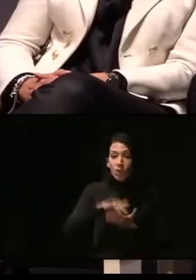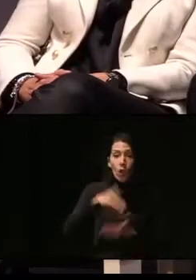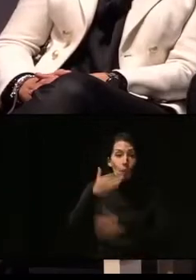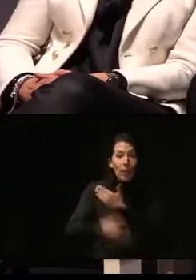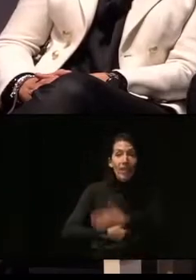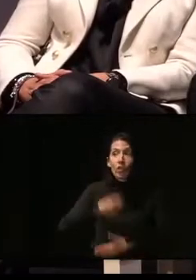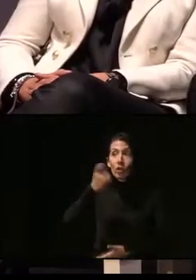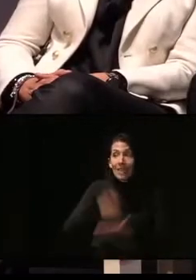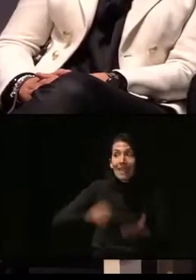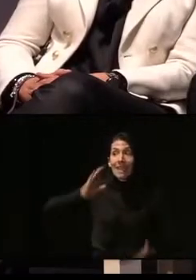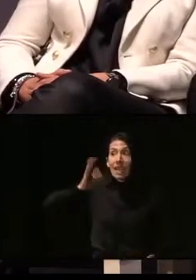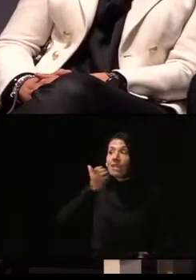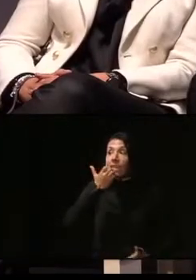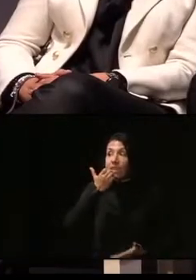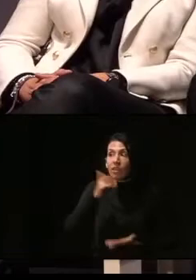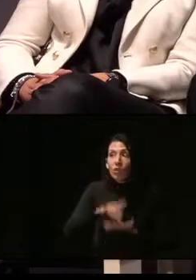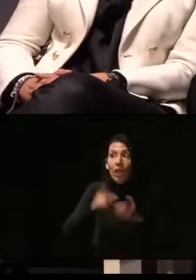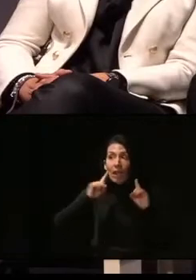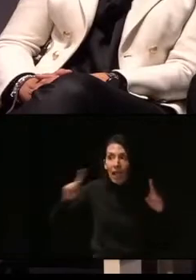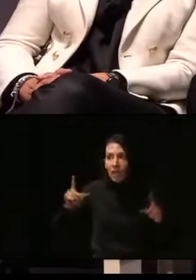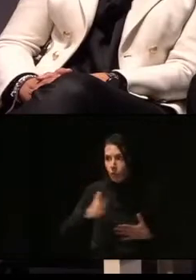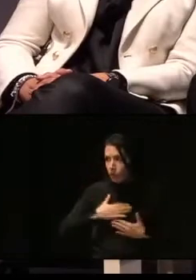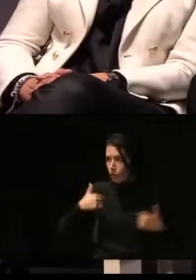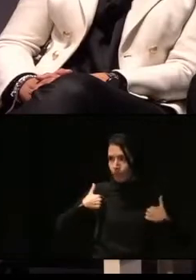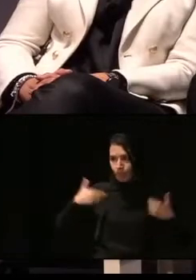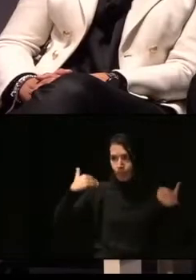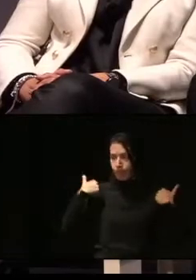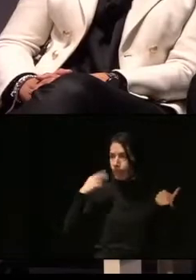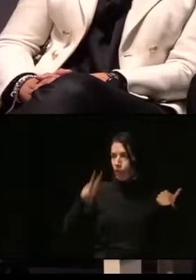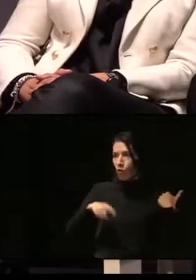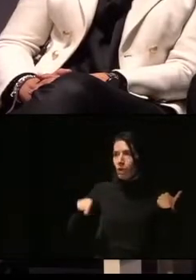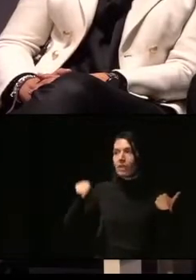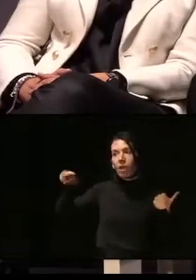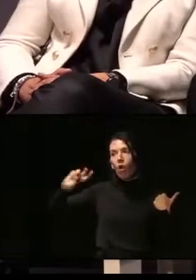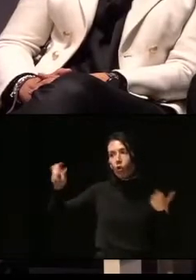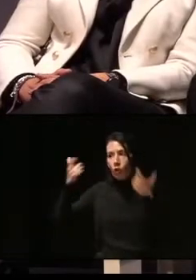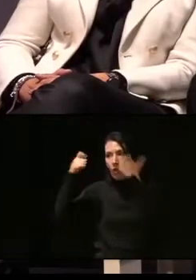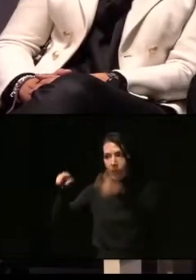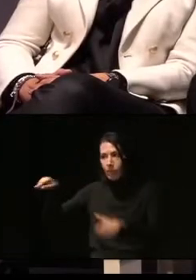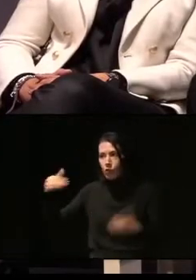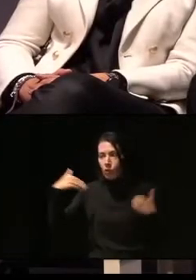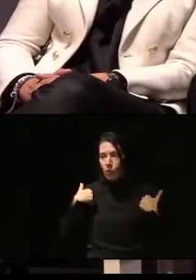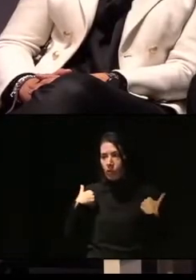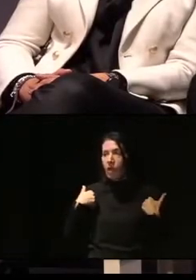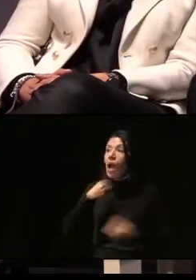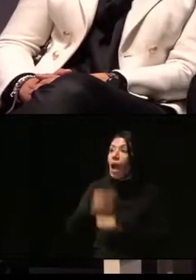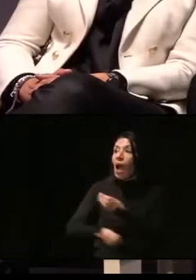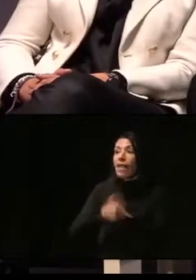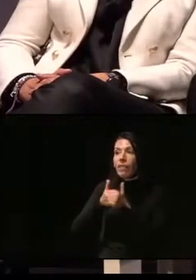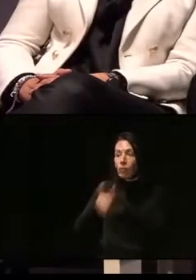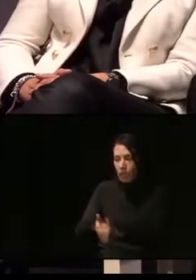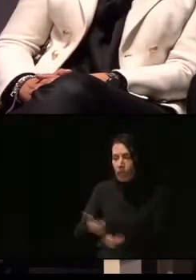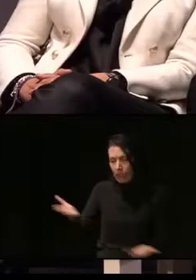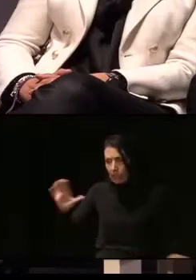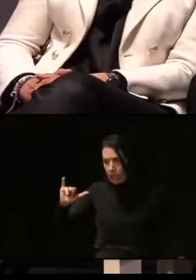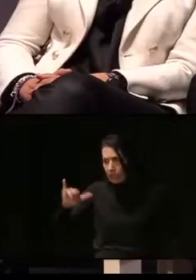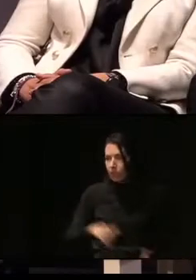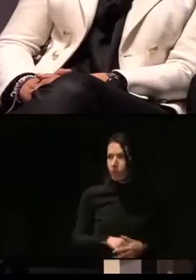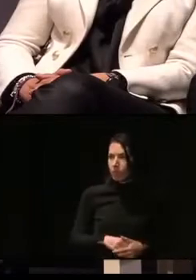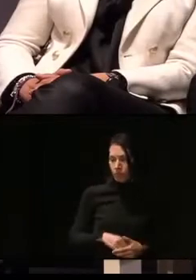sancionador, si fuera el caso, no corresponde a Policía Municipal y si corresponde a otro departamento. ¿Hacemos seguimiento? Sí.